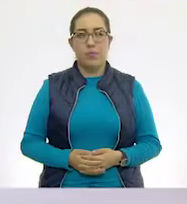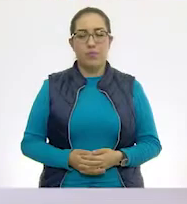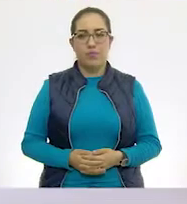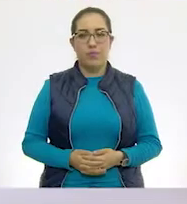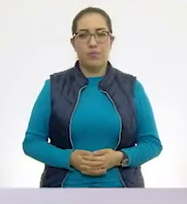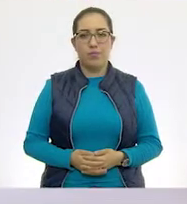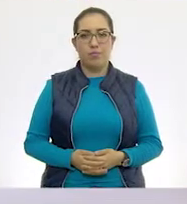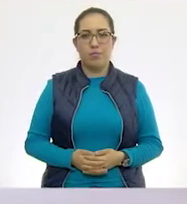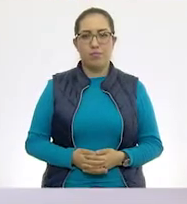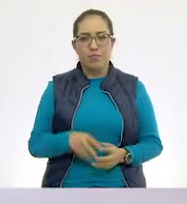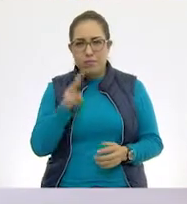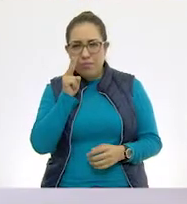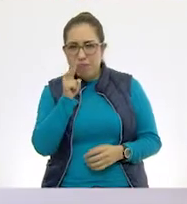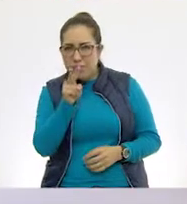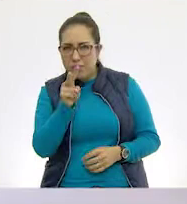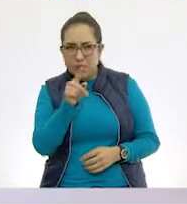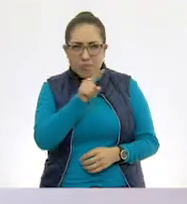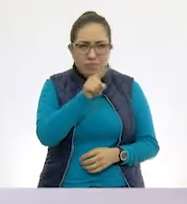¿Pero qué veo aquí?